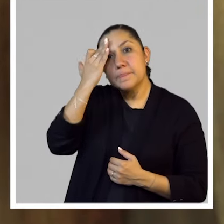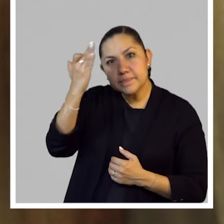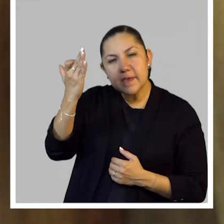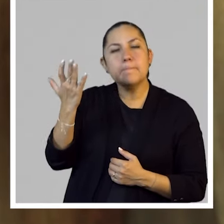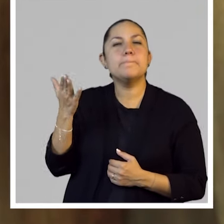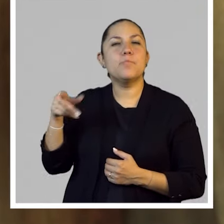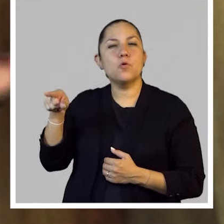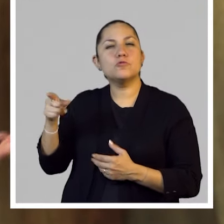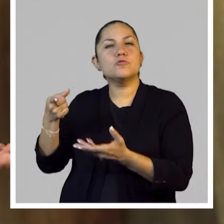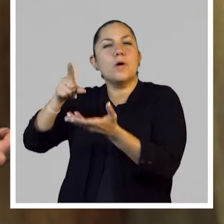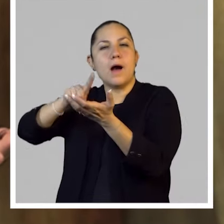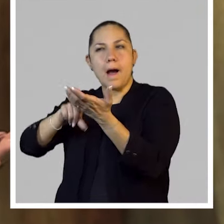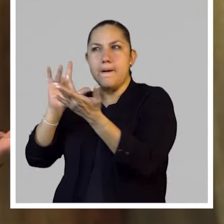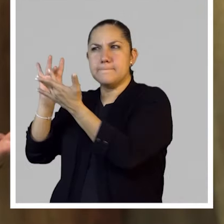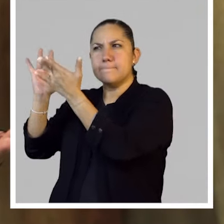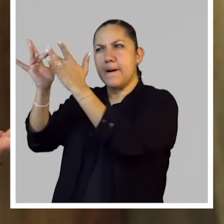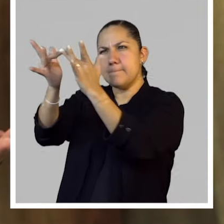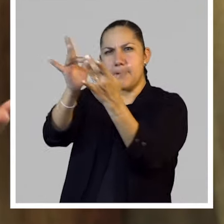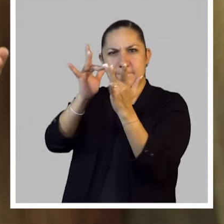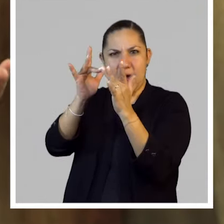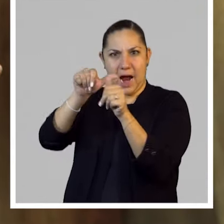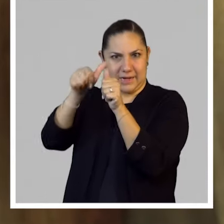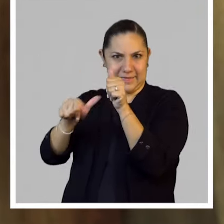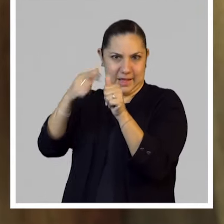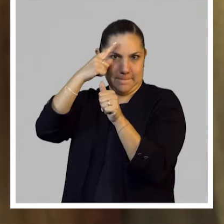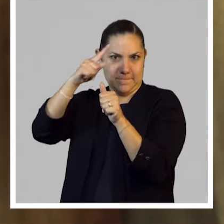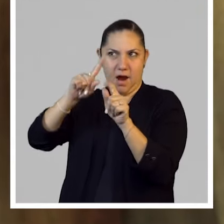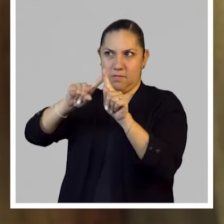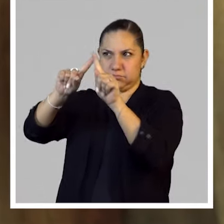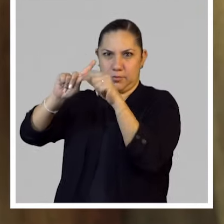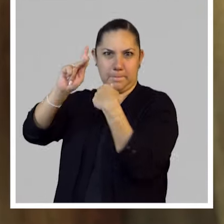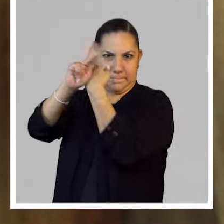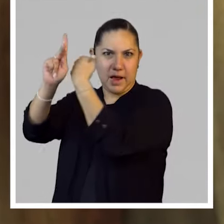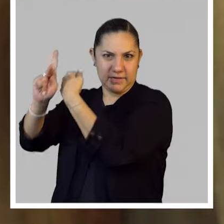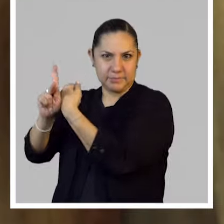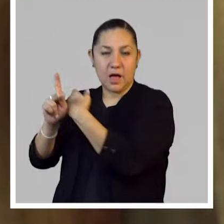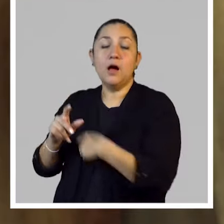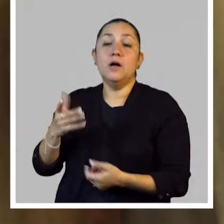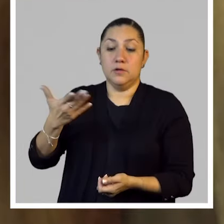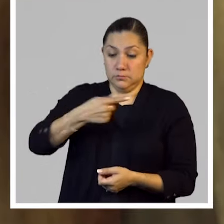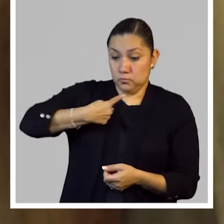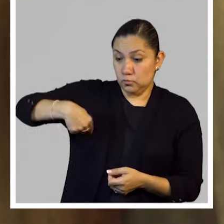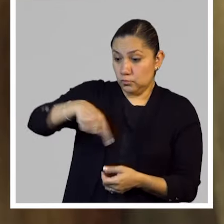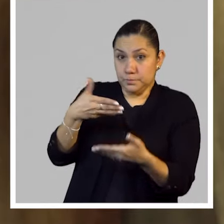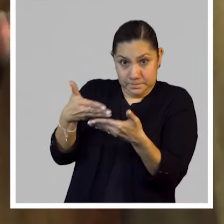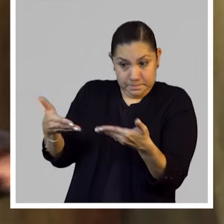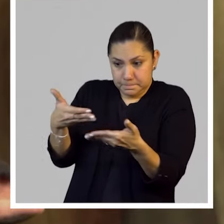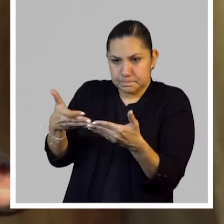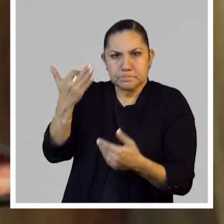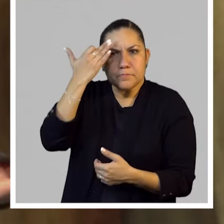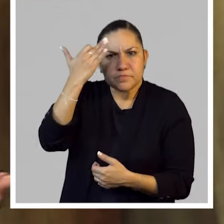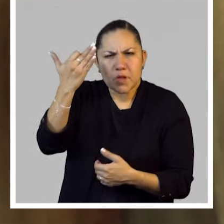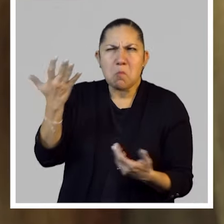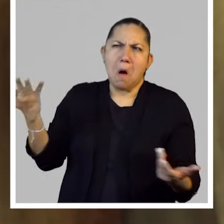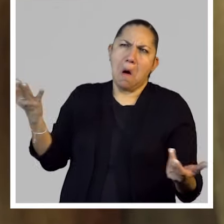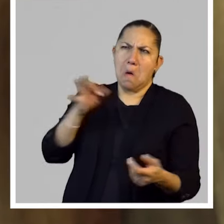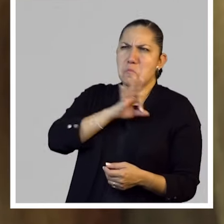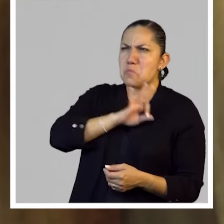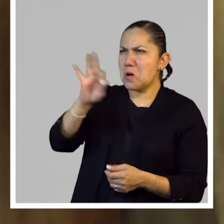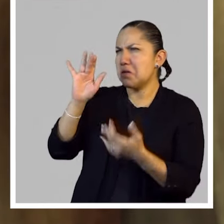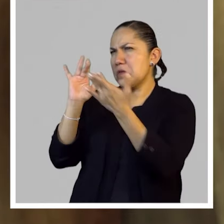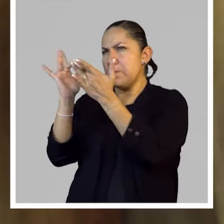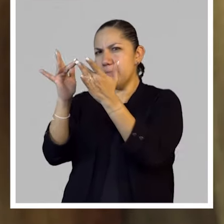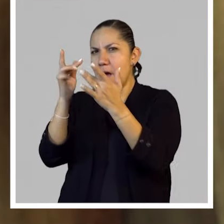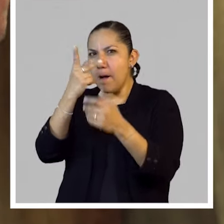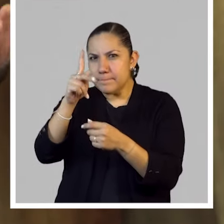conectividad entre artistas a escala global, ¿no? O sea, ahora es muy difícil luego pensarlo en el contexto de ya no estar ahí, pero pues sí,